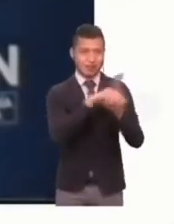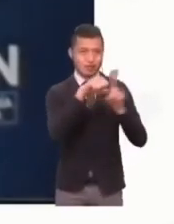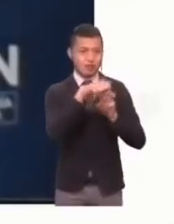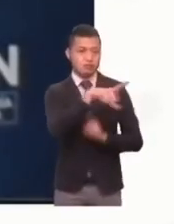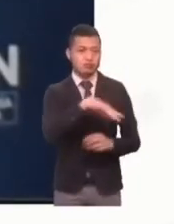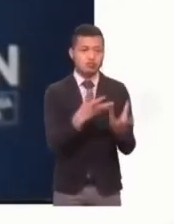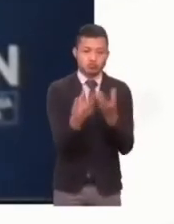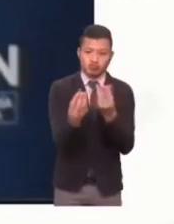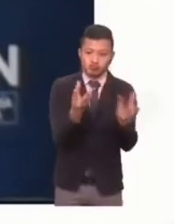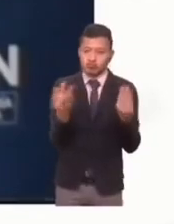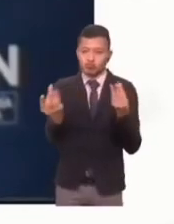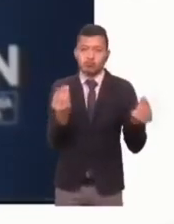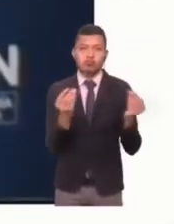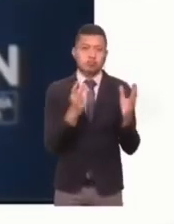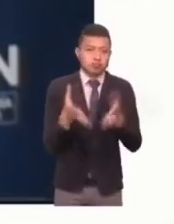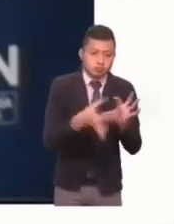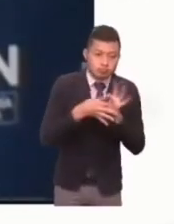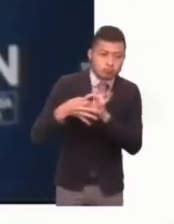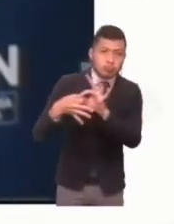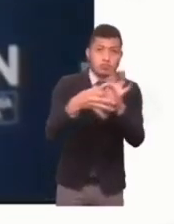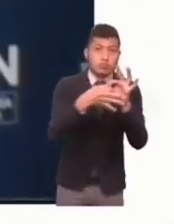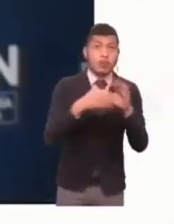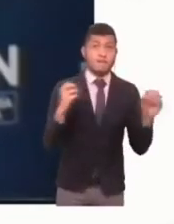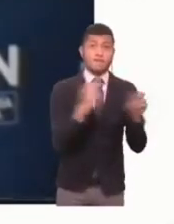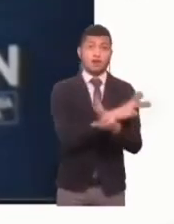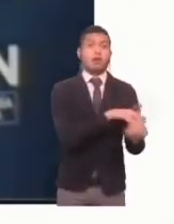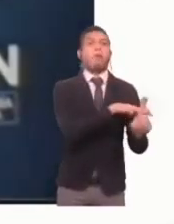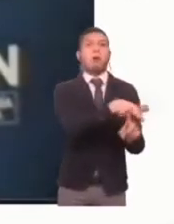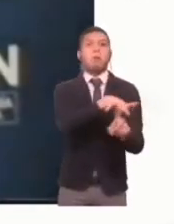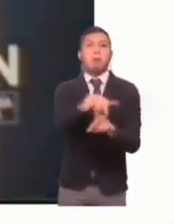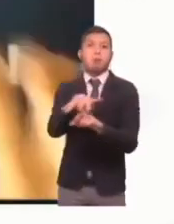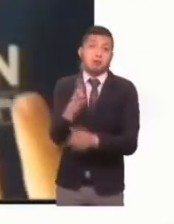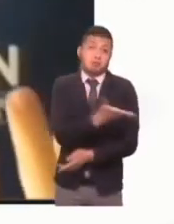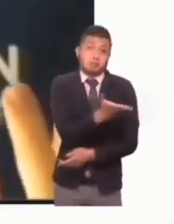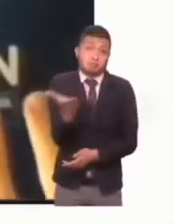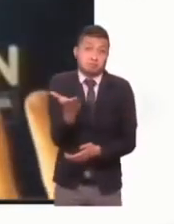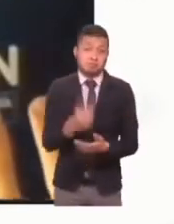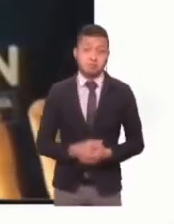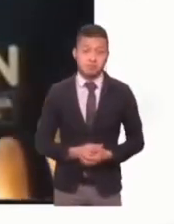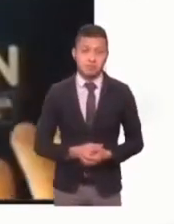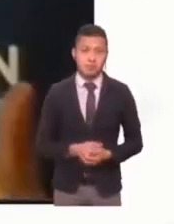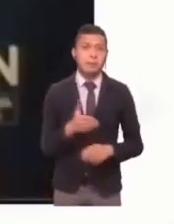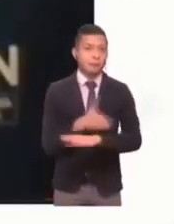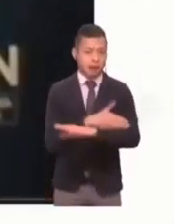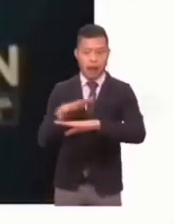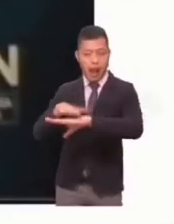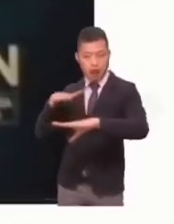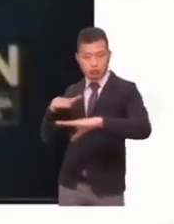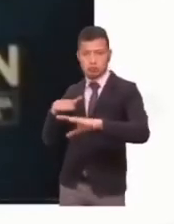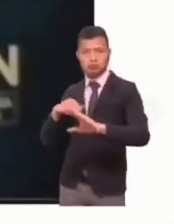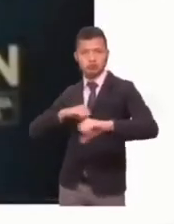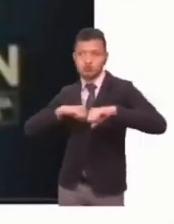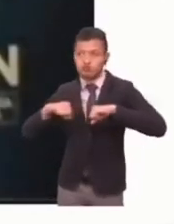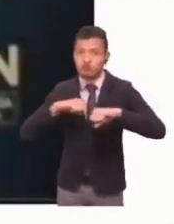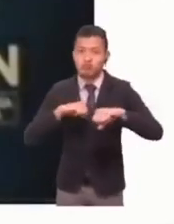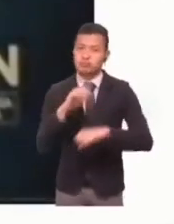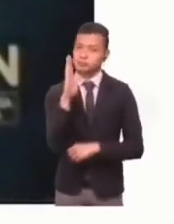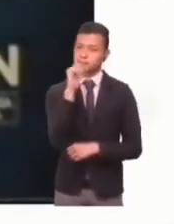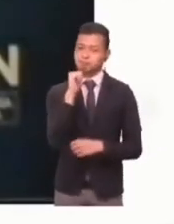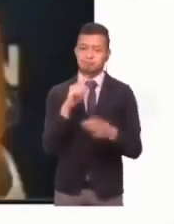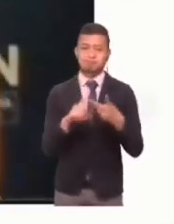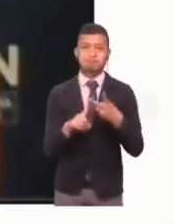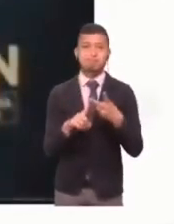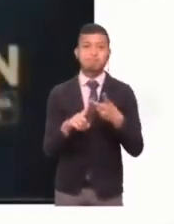de las nuevas violencias. Entonces, tenemos, por una parte, unas causas que no se combatieron, unas consecuencias nuevas,